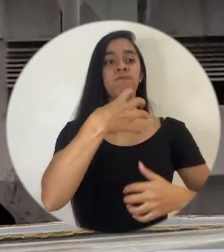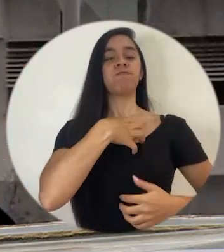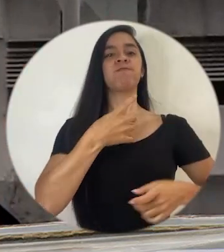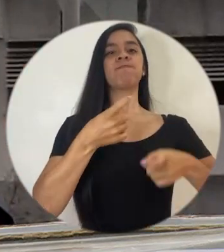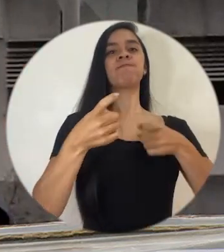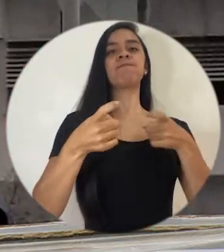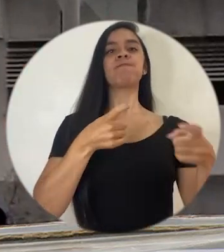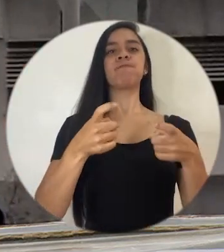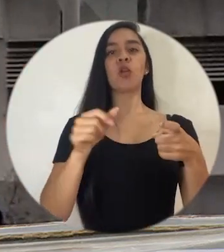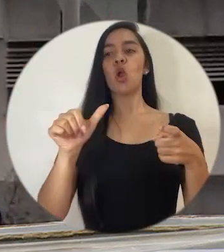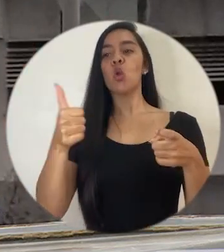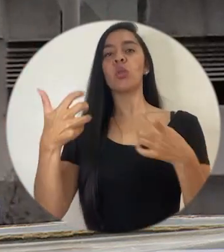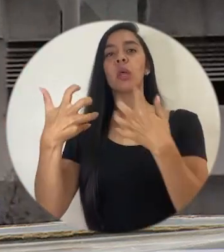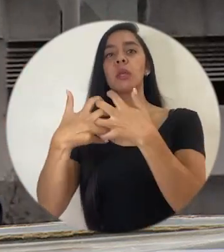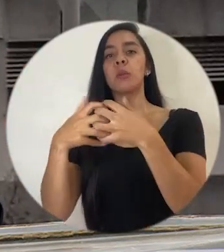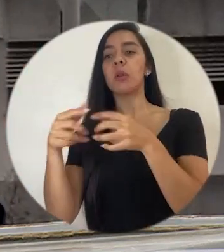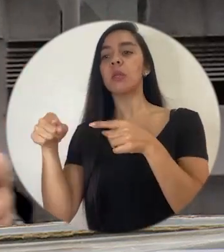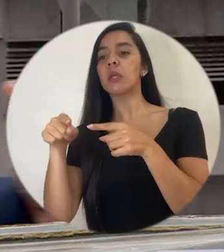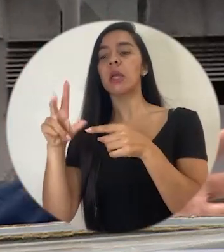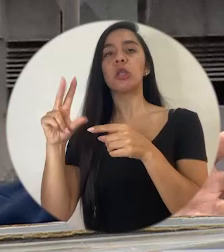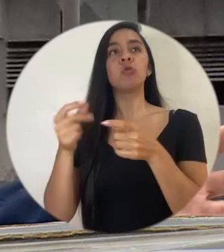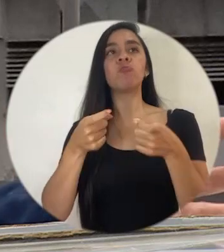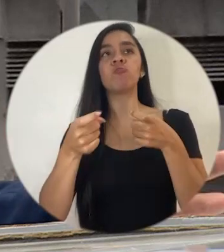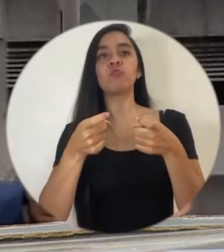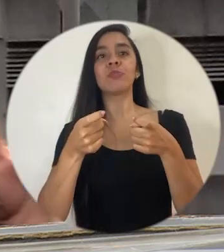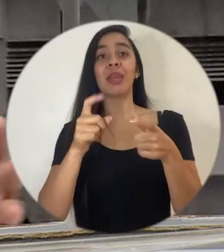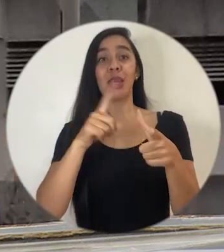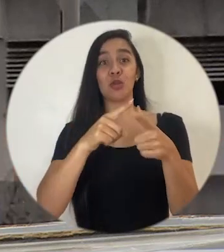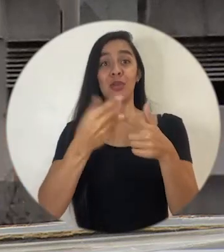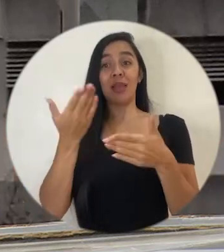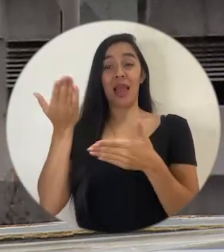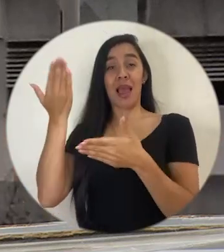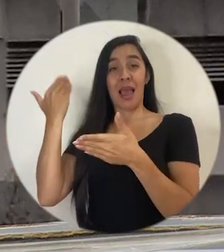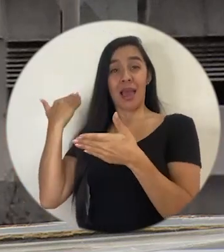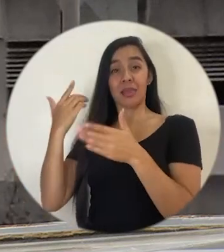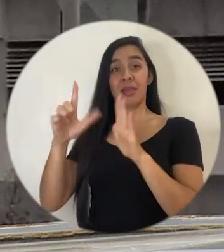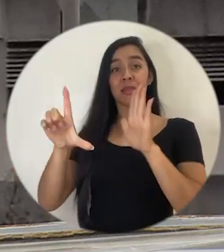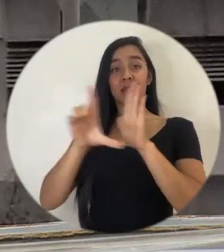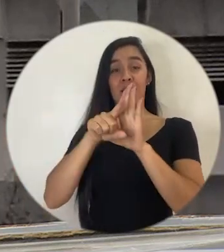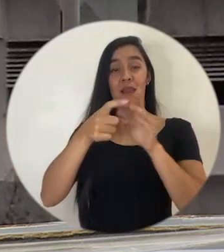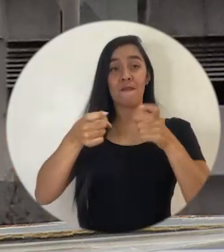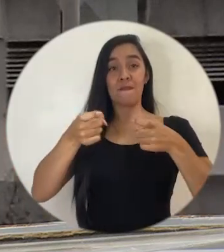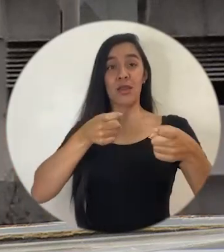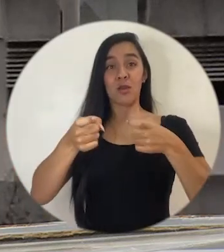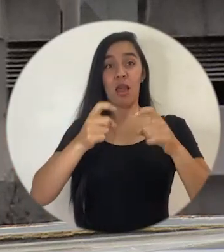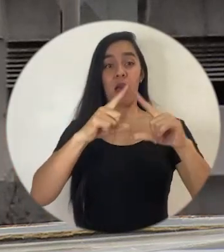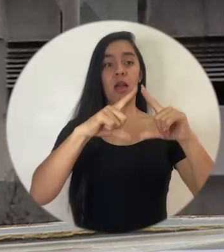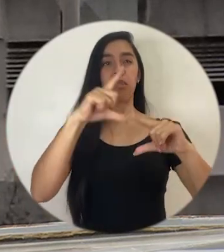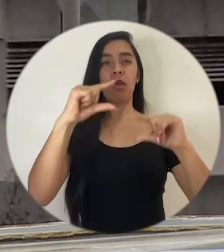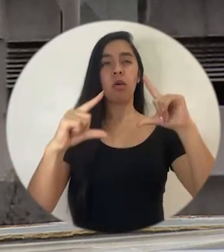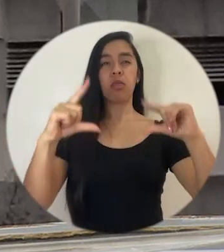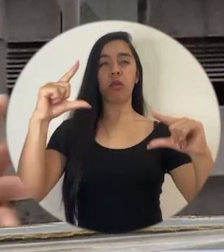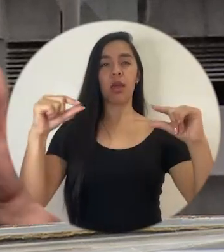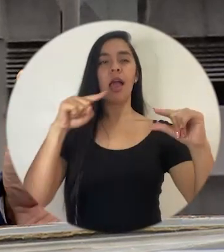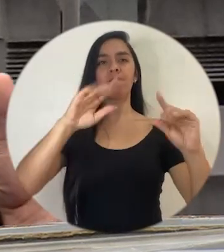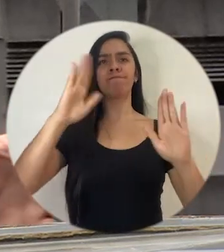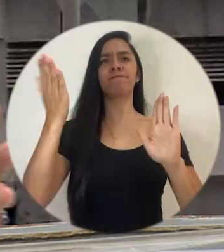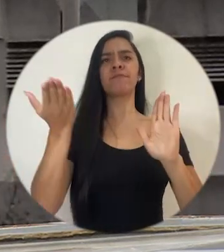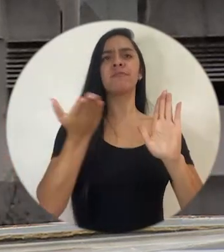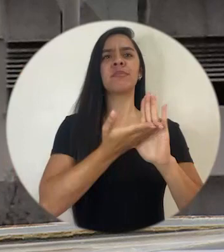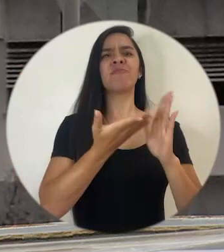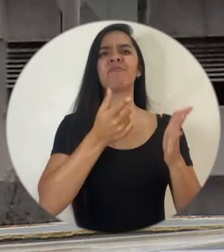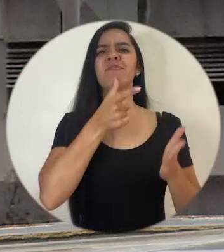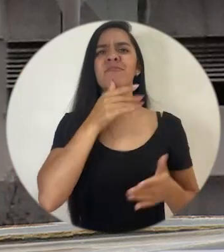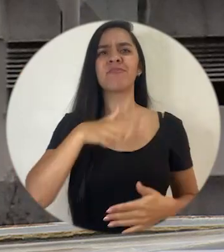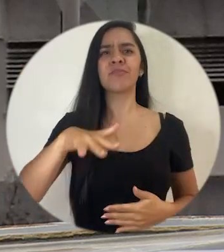entonces, la posibilidad de discriminación de precios que había antes de la regulación afectaba